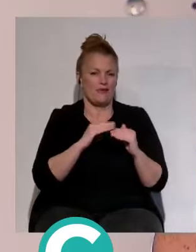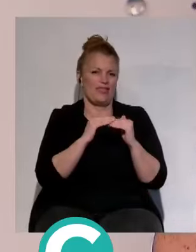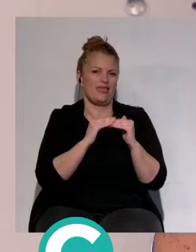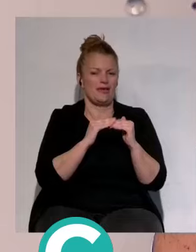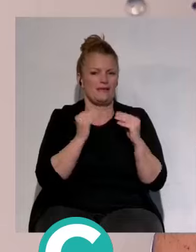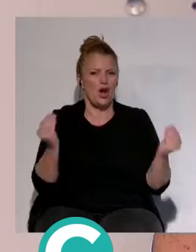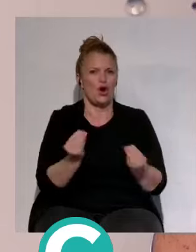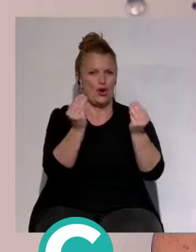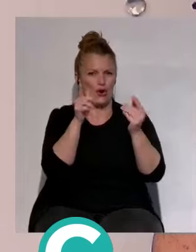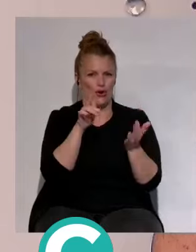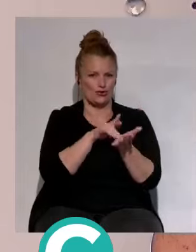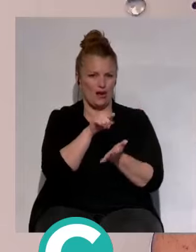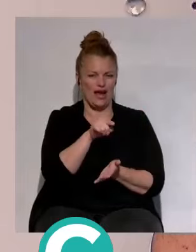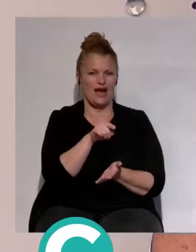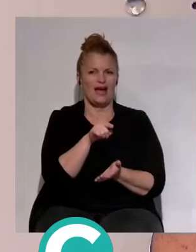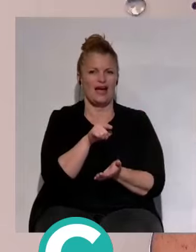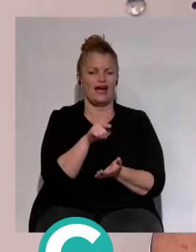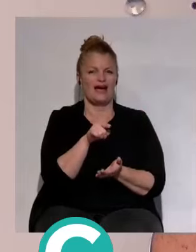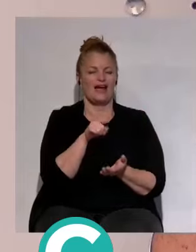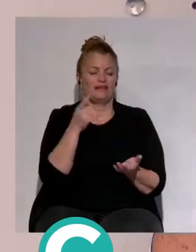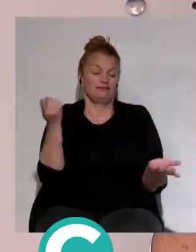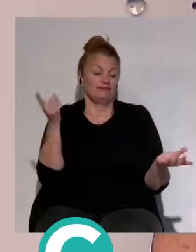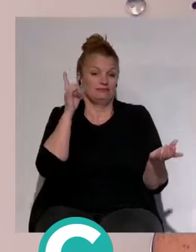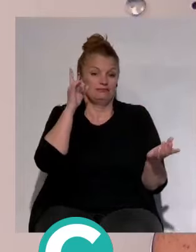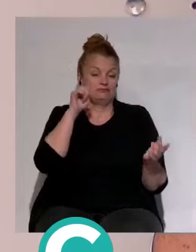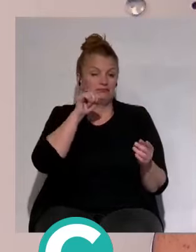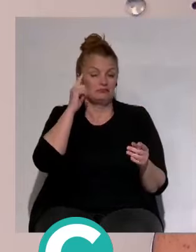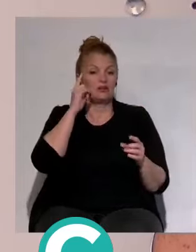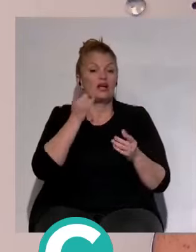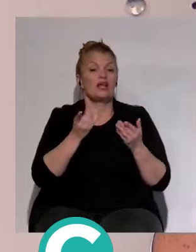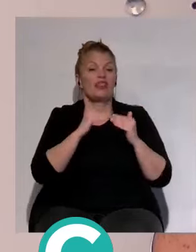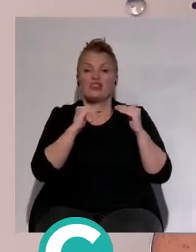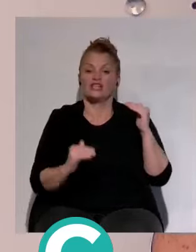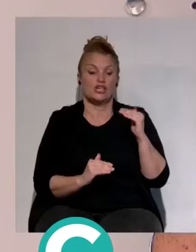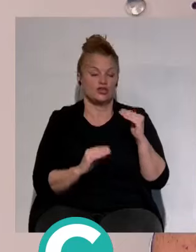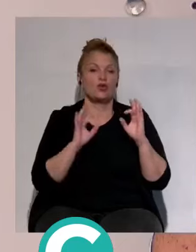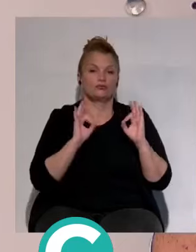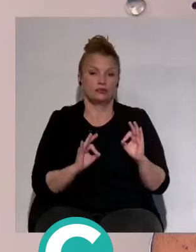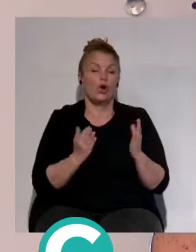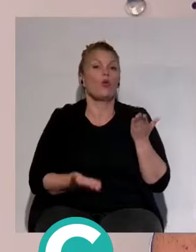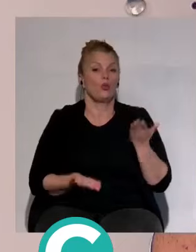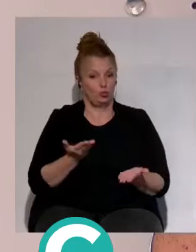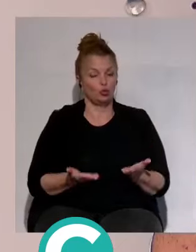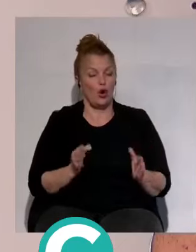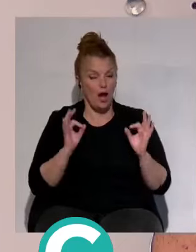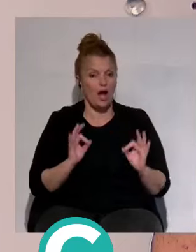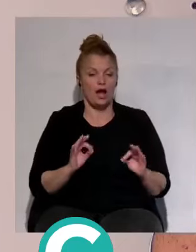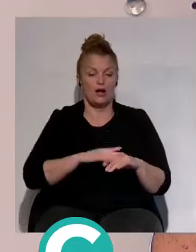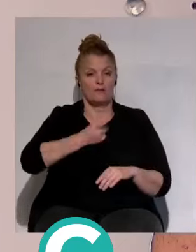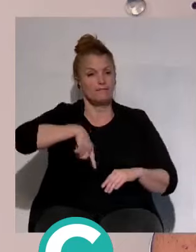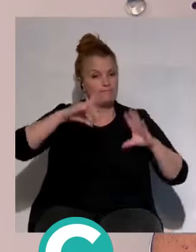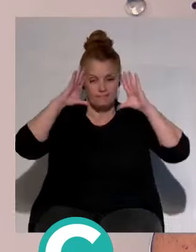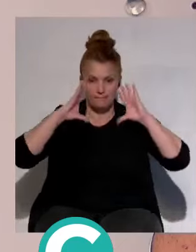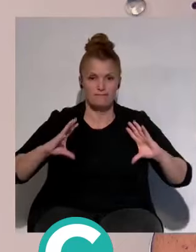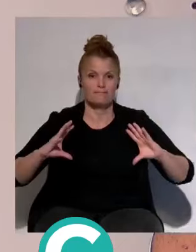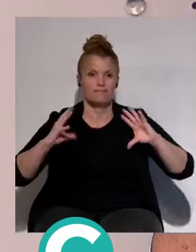maneras yo creo que hay que ser honestos y el descenso es justo, recargar las pilas para la próxima